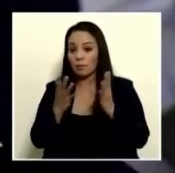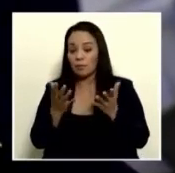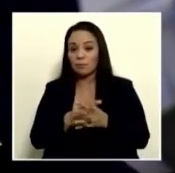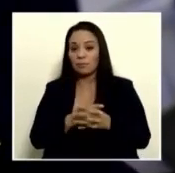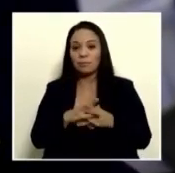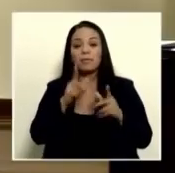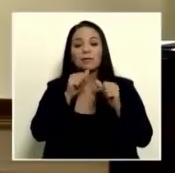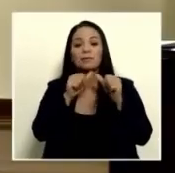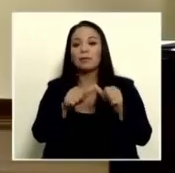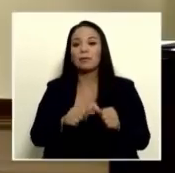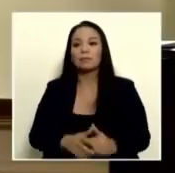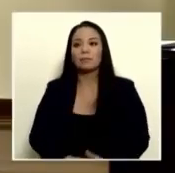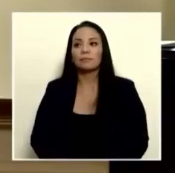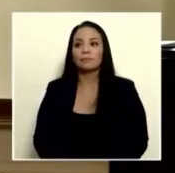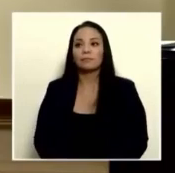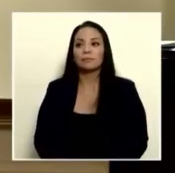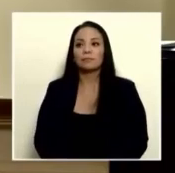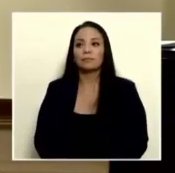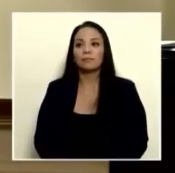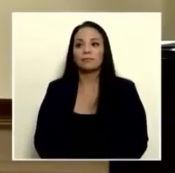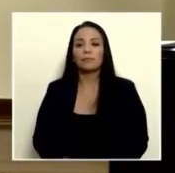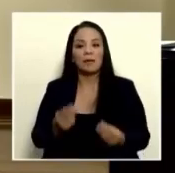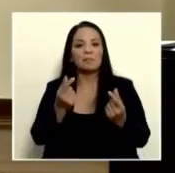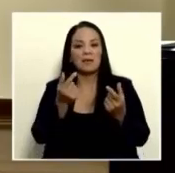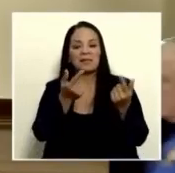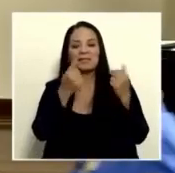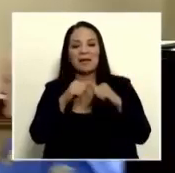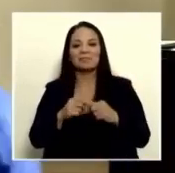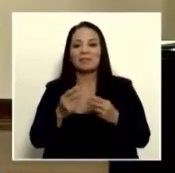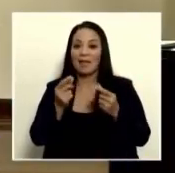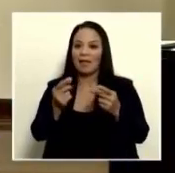¿Quién sigue? Es que es ágil el hombre venga